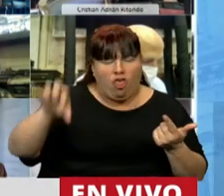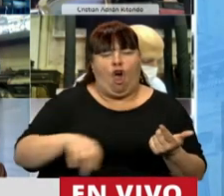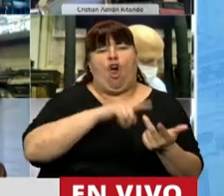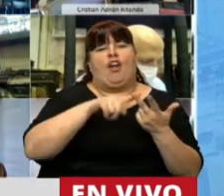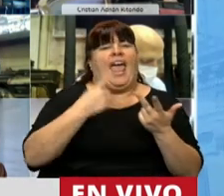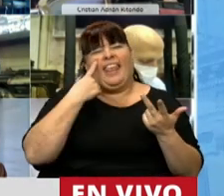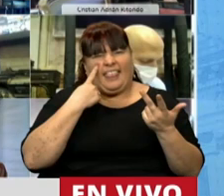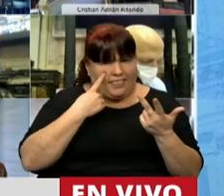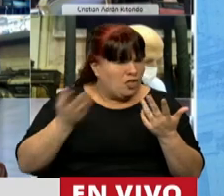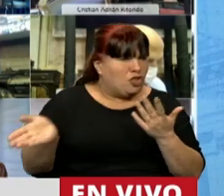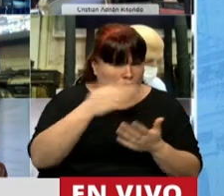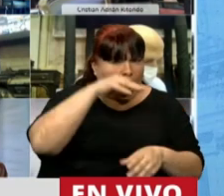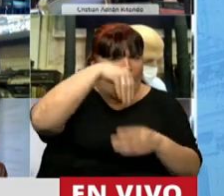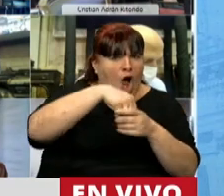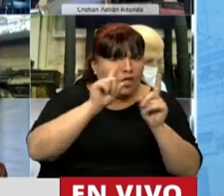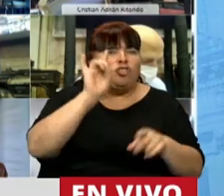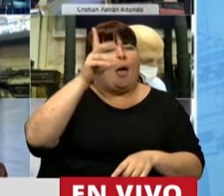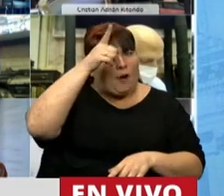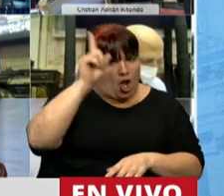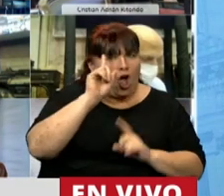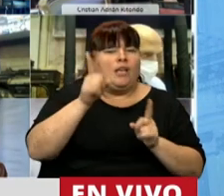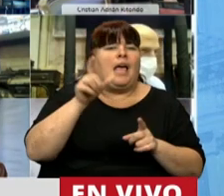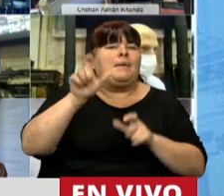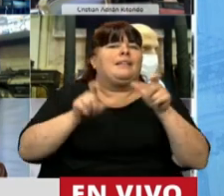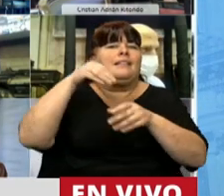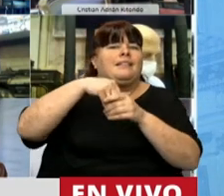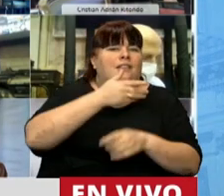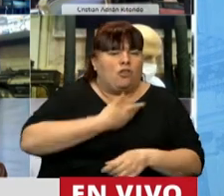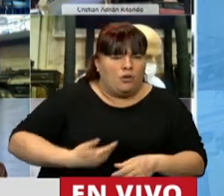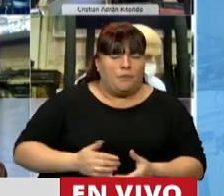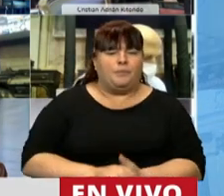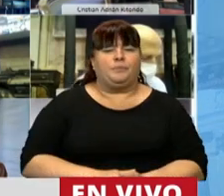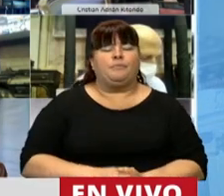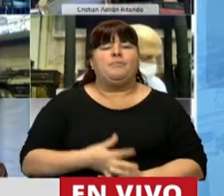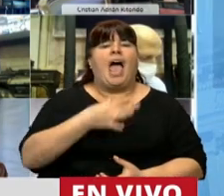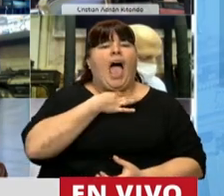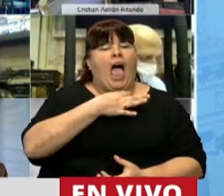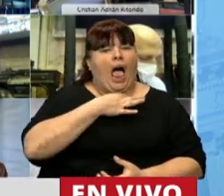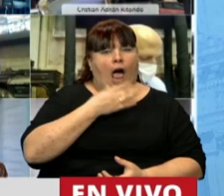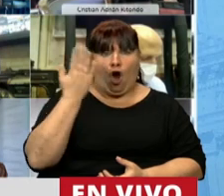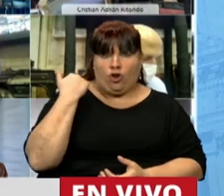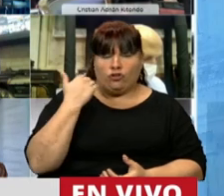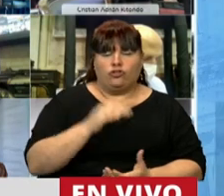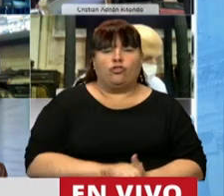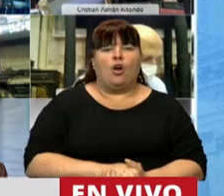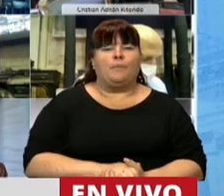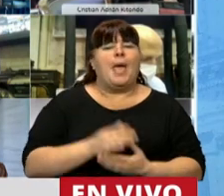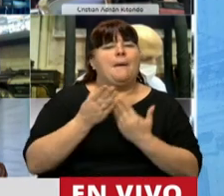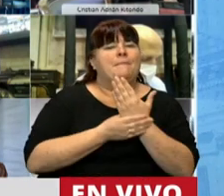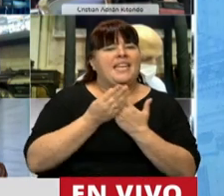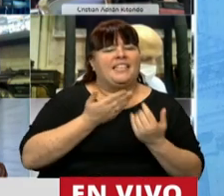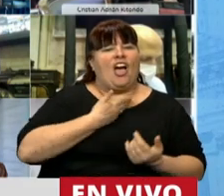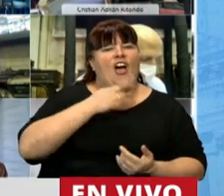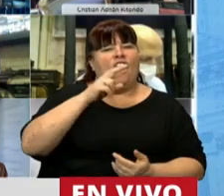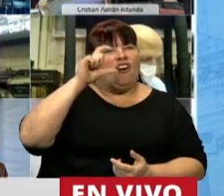implica a intendentes, implica funcionarios, en agosto, cuando la Ministra